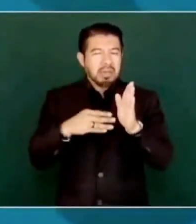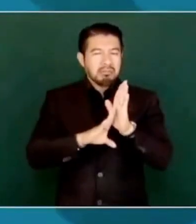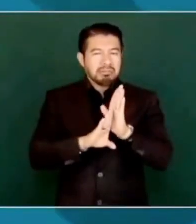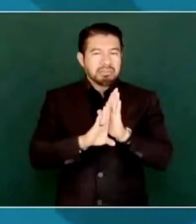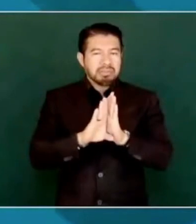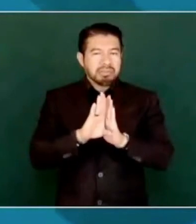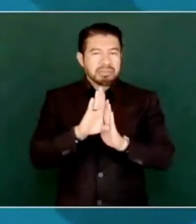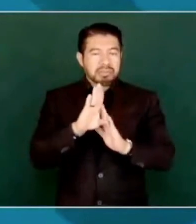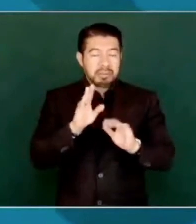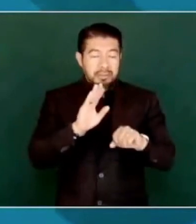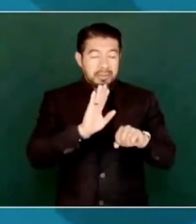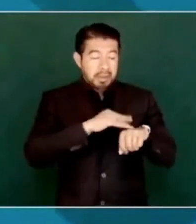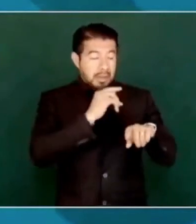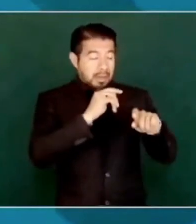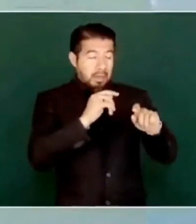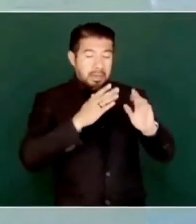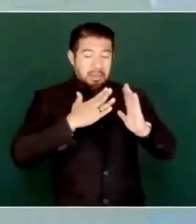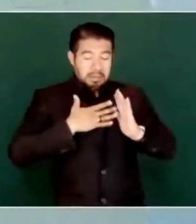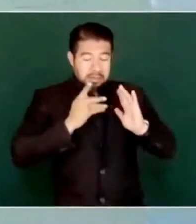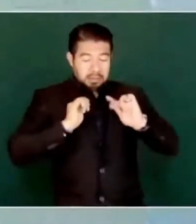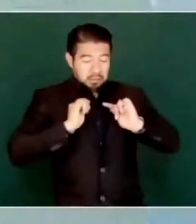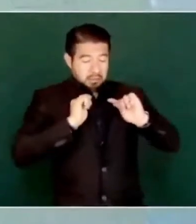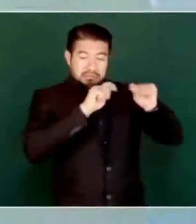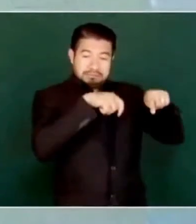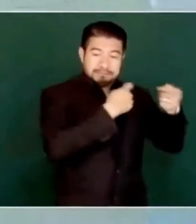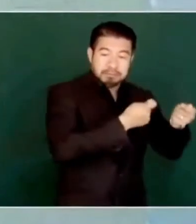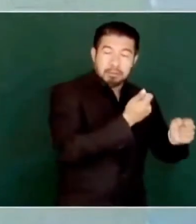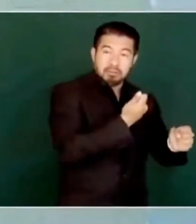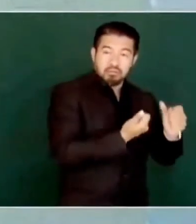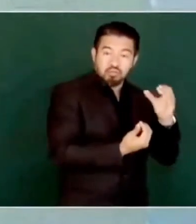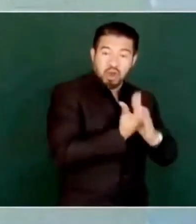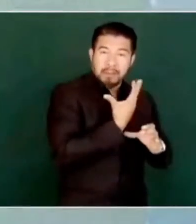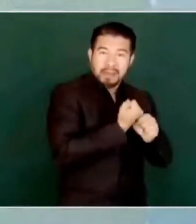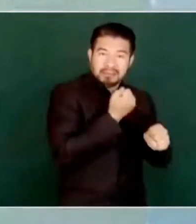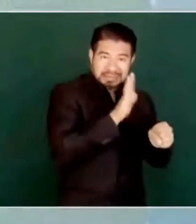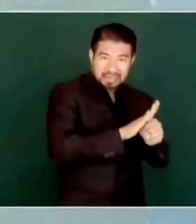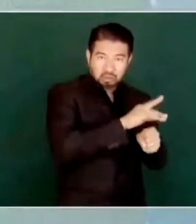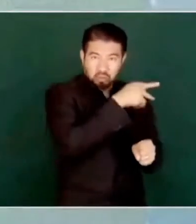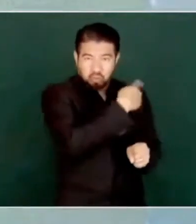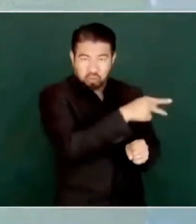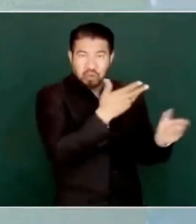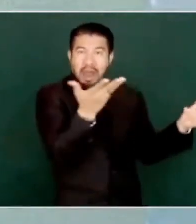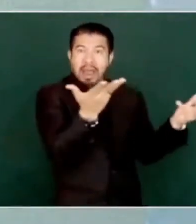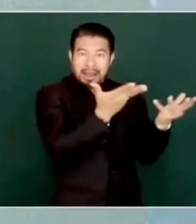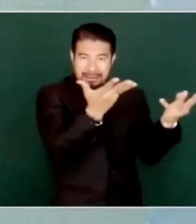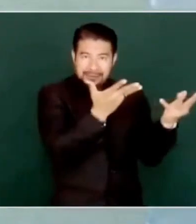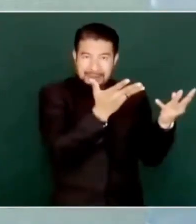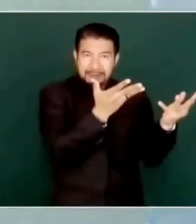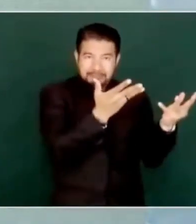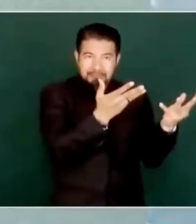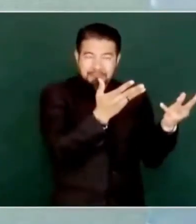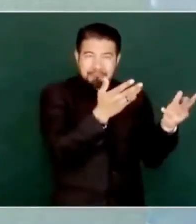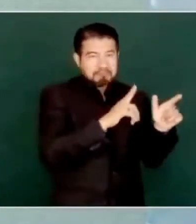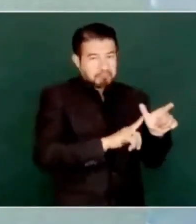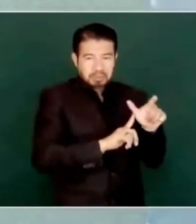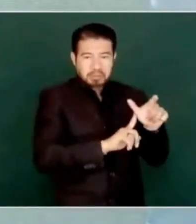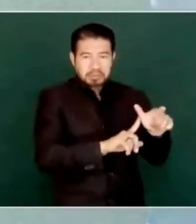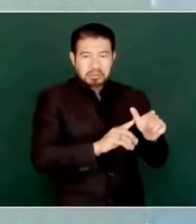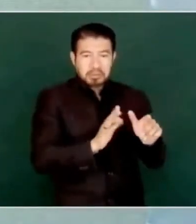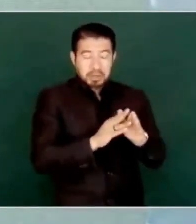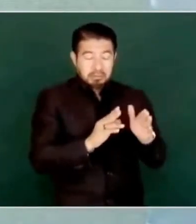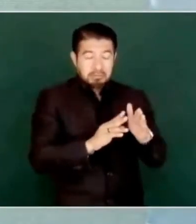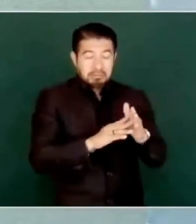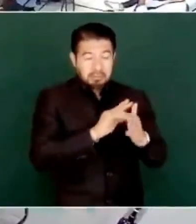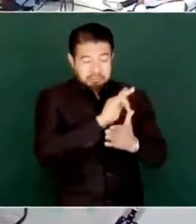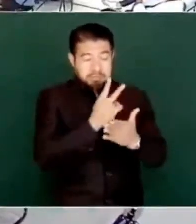la nueva administración pueda llevarlo a cabo, para ejecutar este plan.